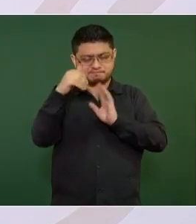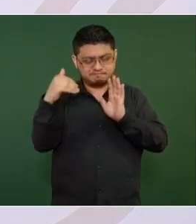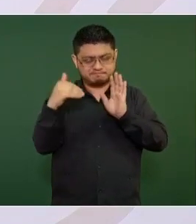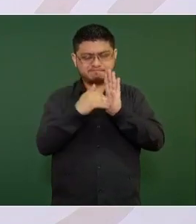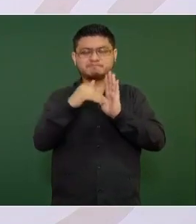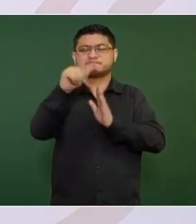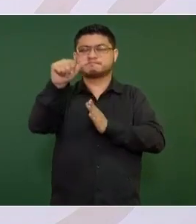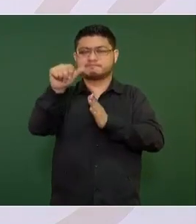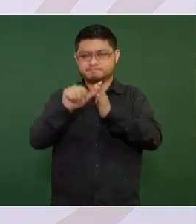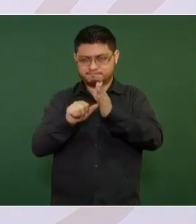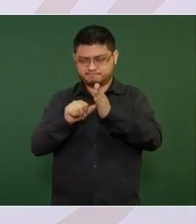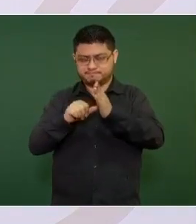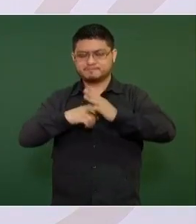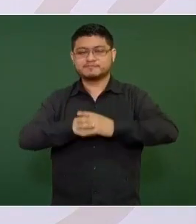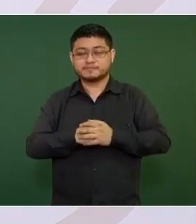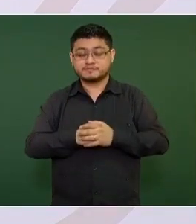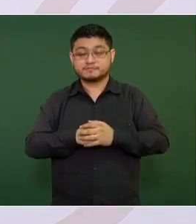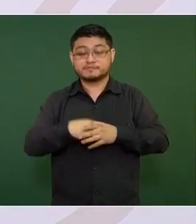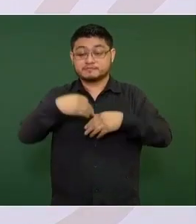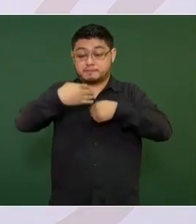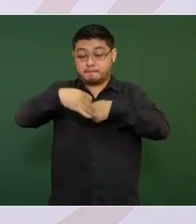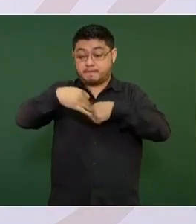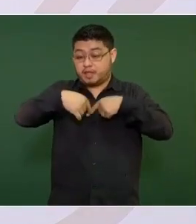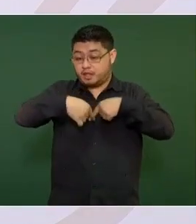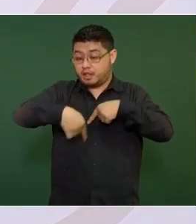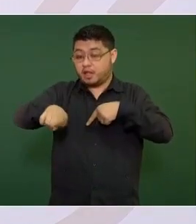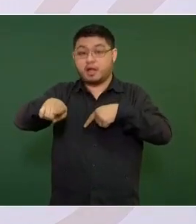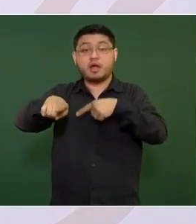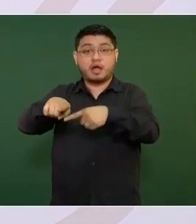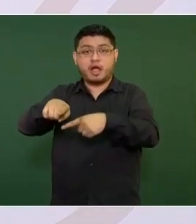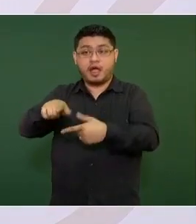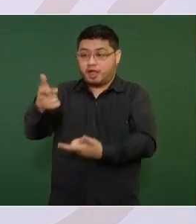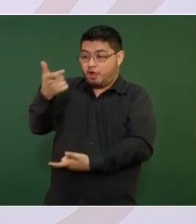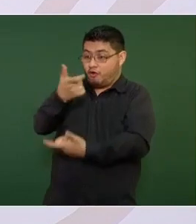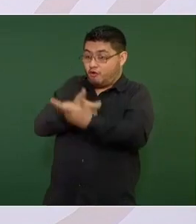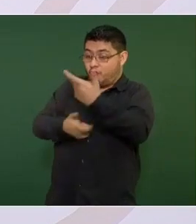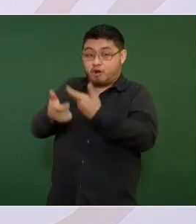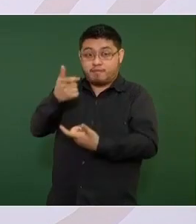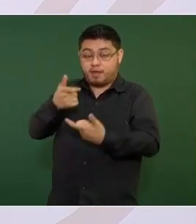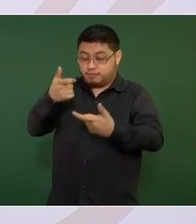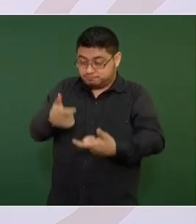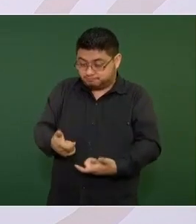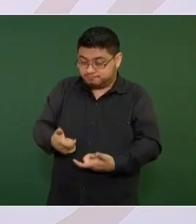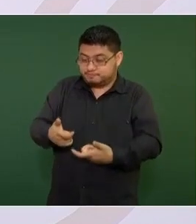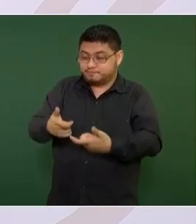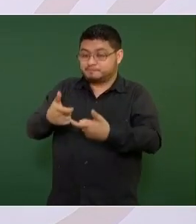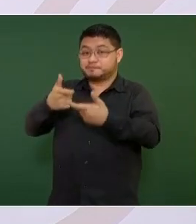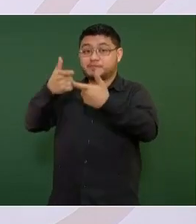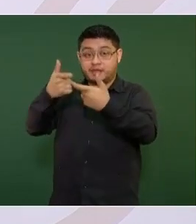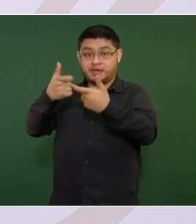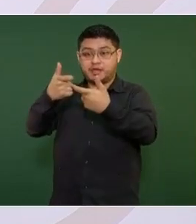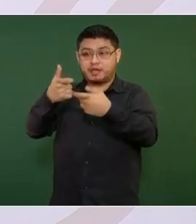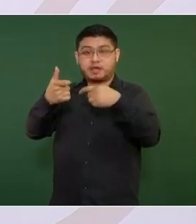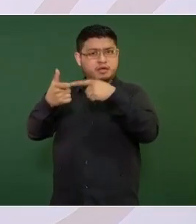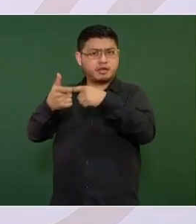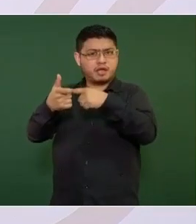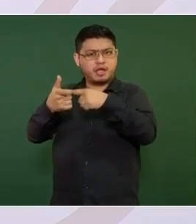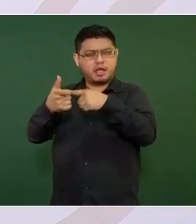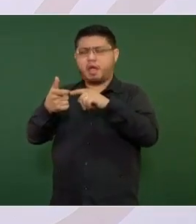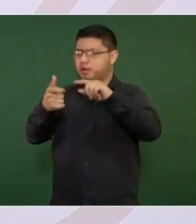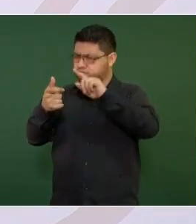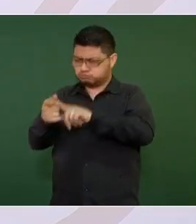Mientras más crezca la economía y aumente el salario en general,